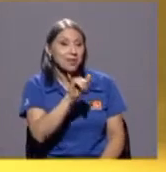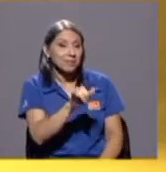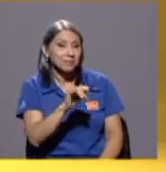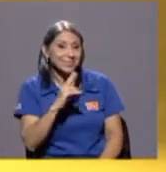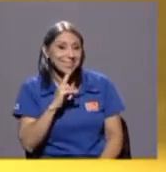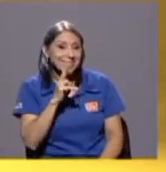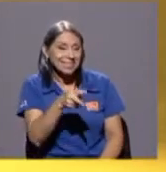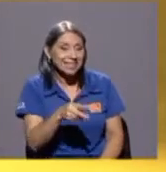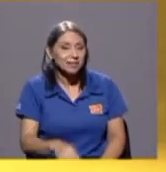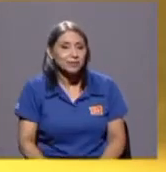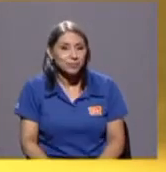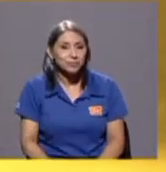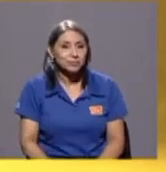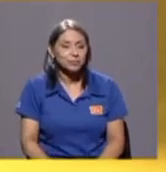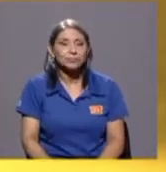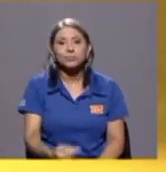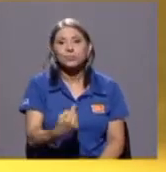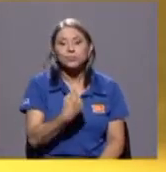ese tono que